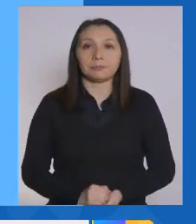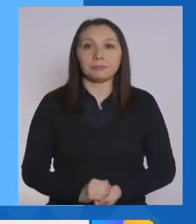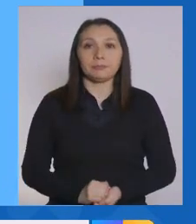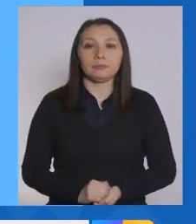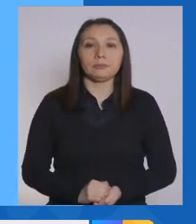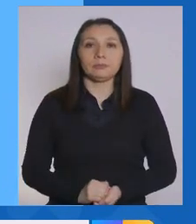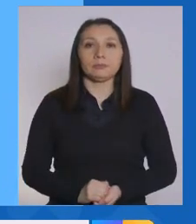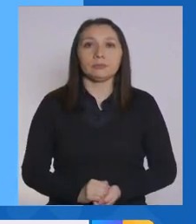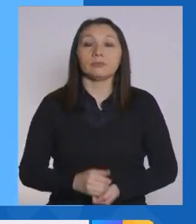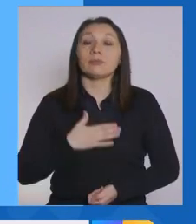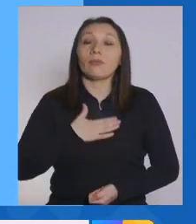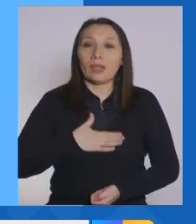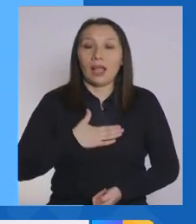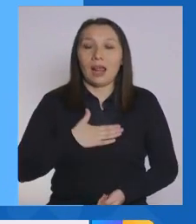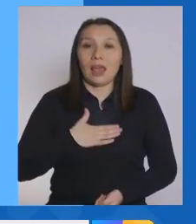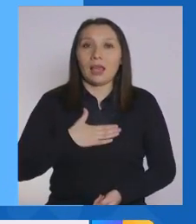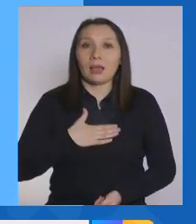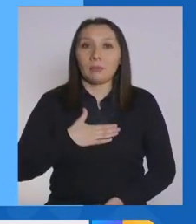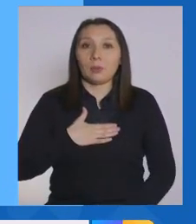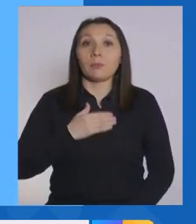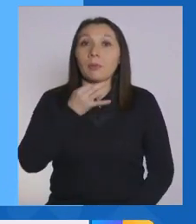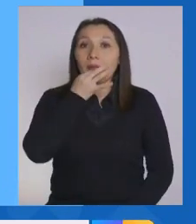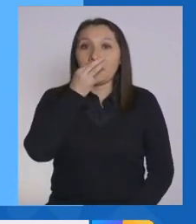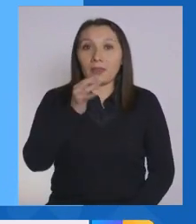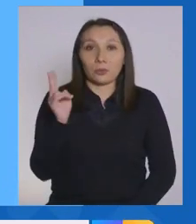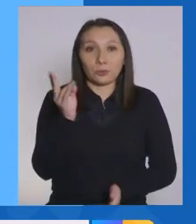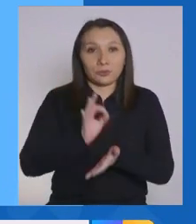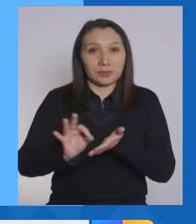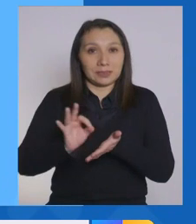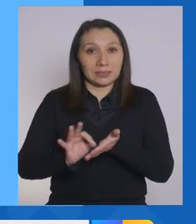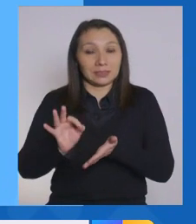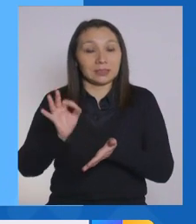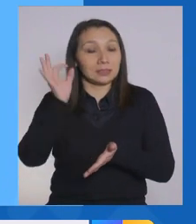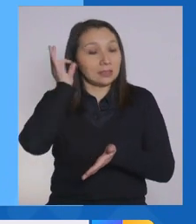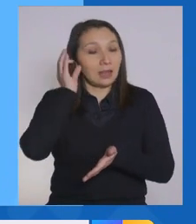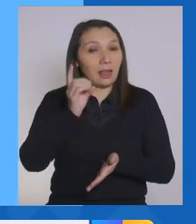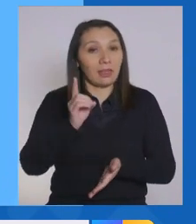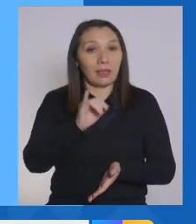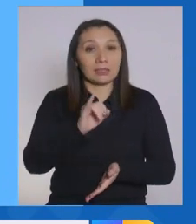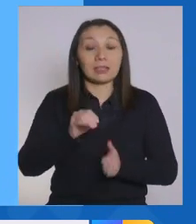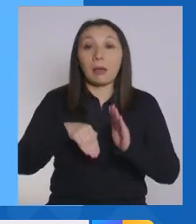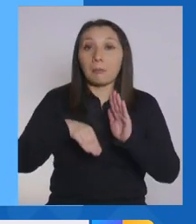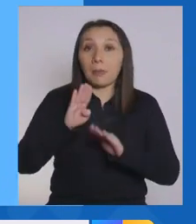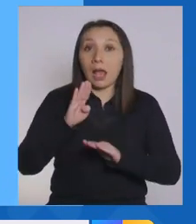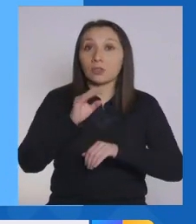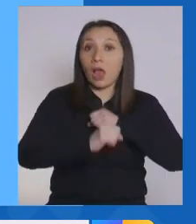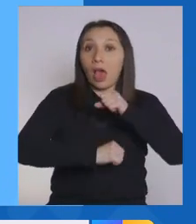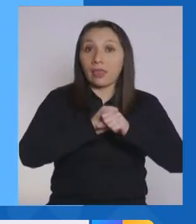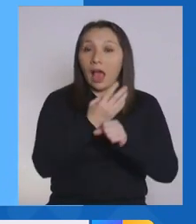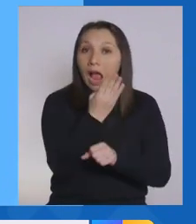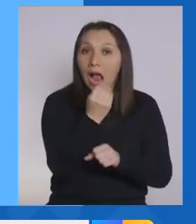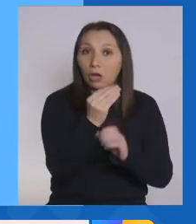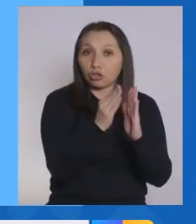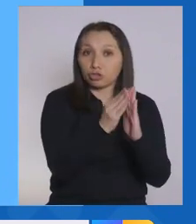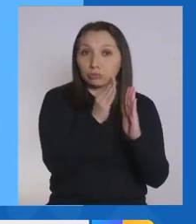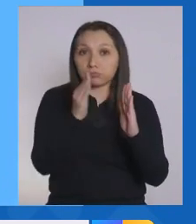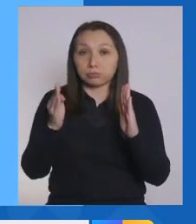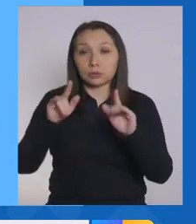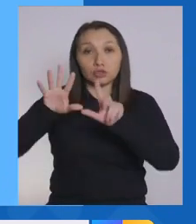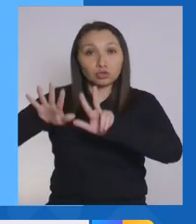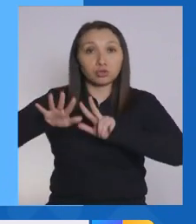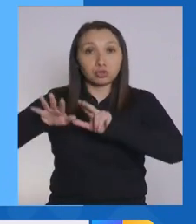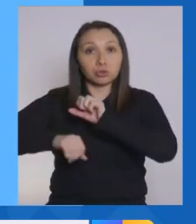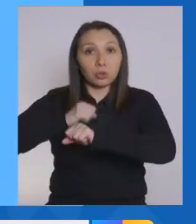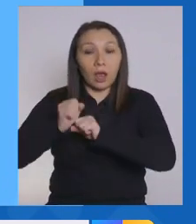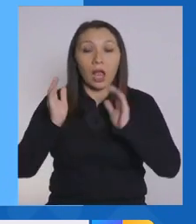queremos, como señalaba la subsecretaria DASA, los mayores de 14 años, entre 14 y 18 años,